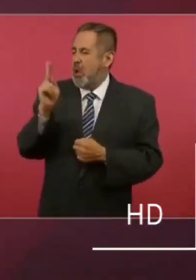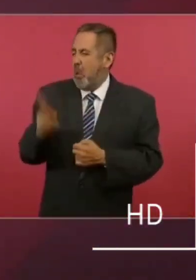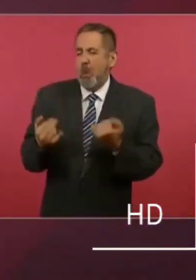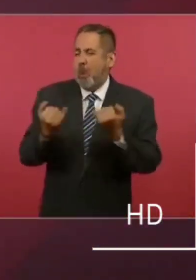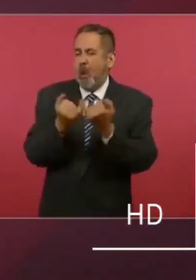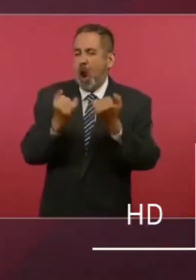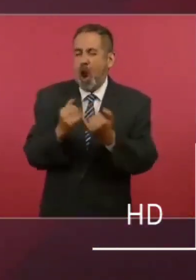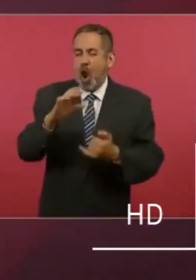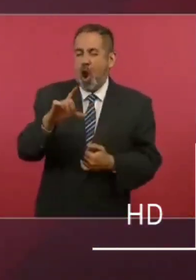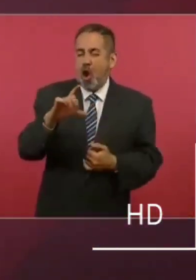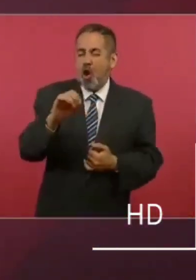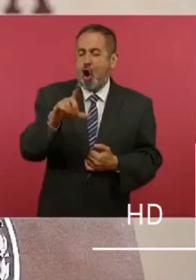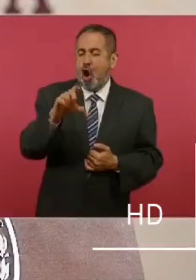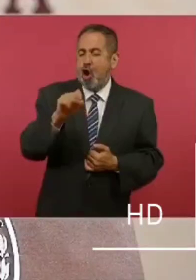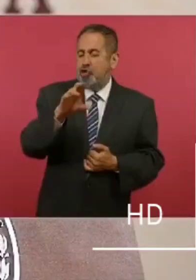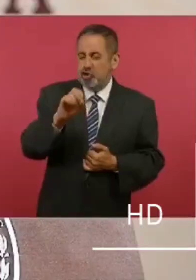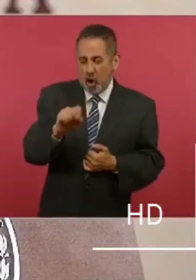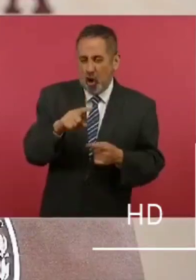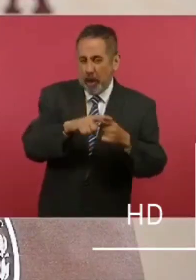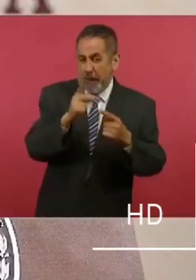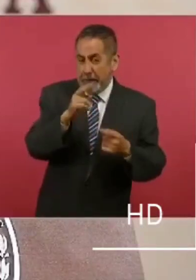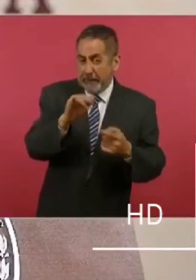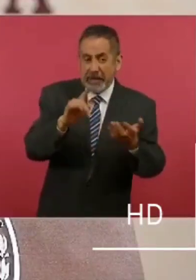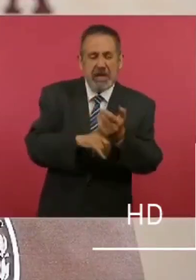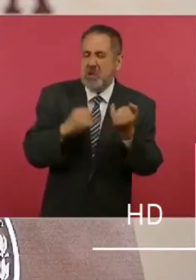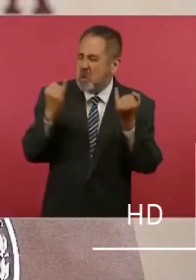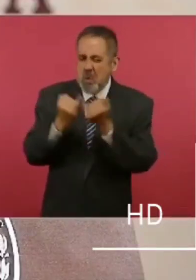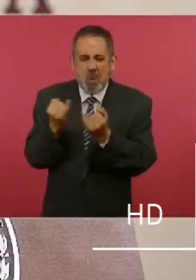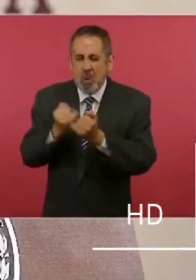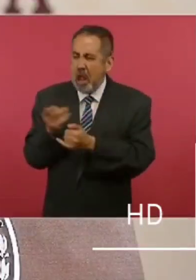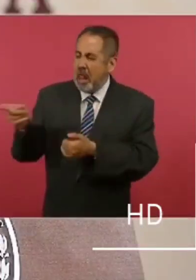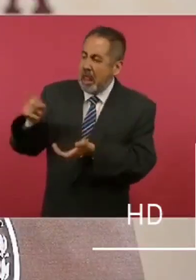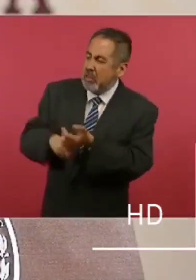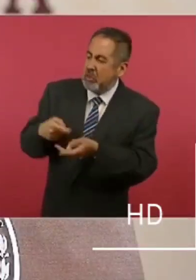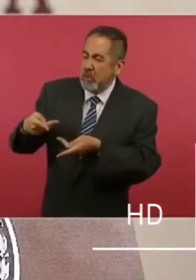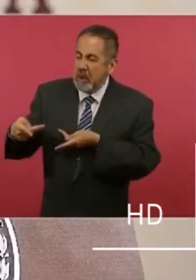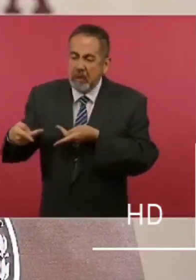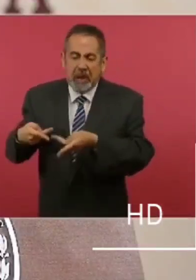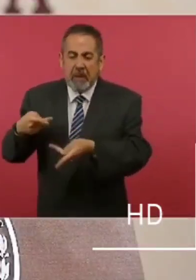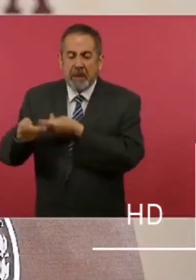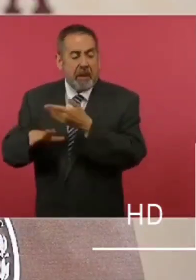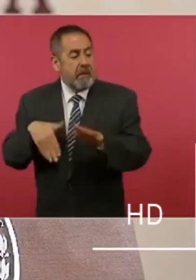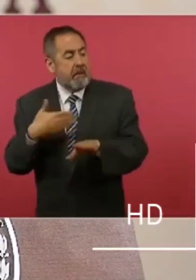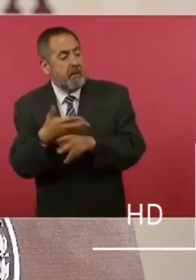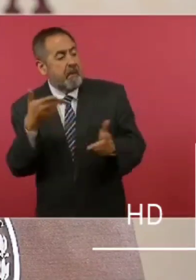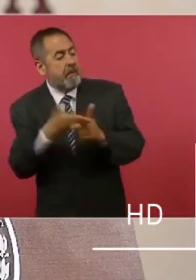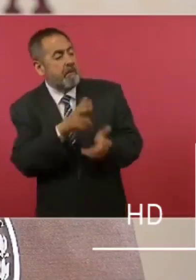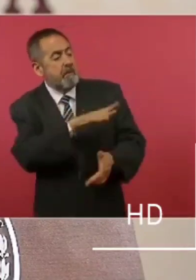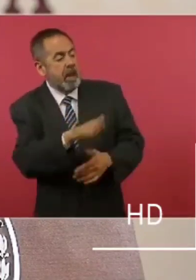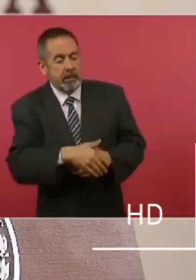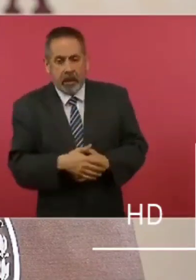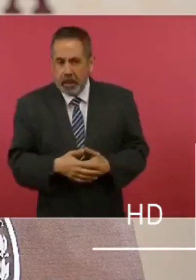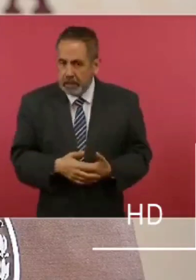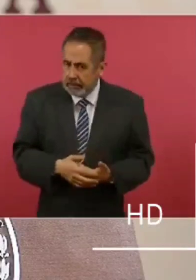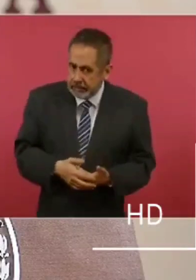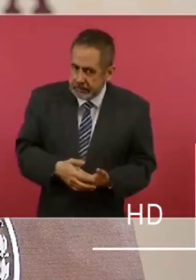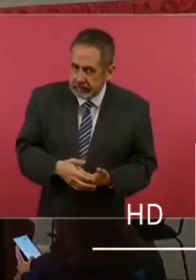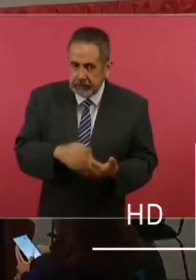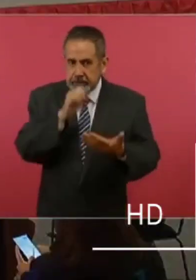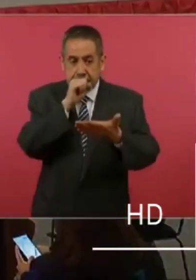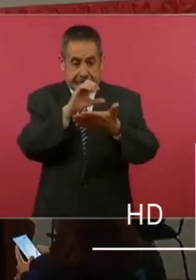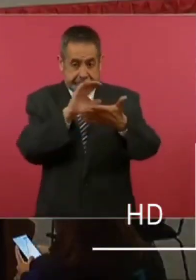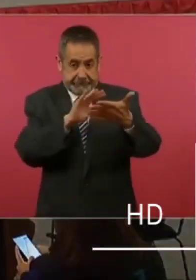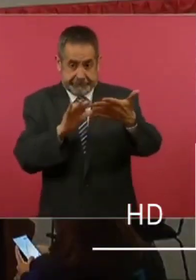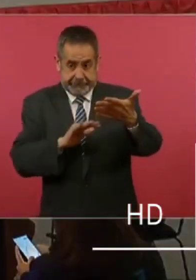del candidato del PRI a la presidencia de la República, Luis Donaldo Colosio. Su texto concluye con esta